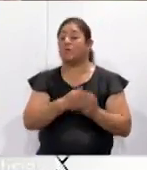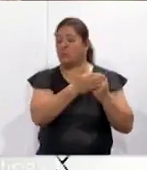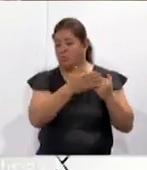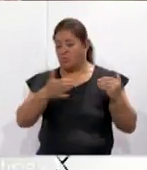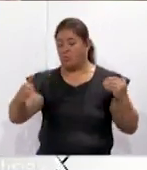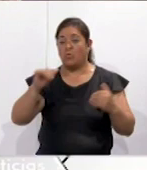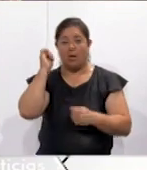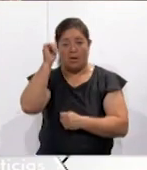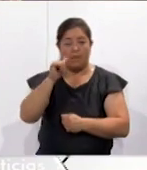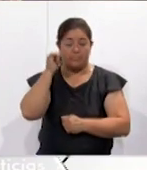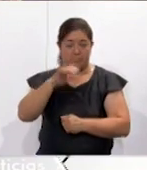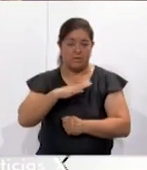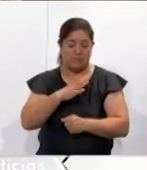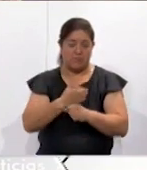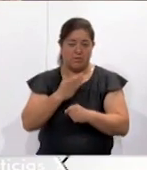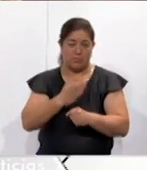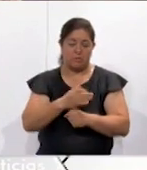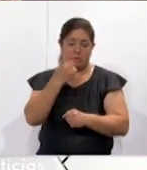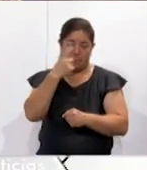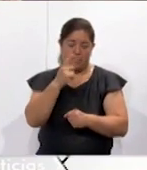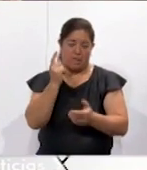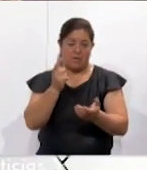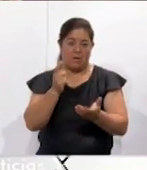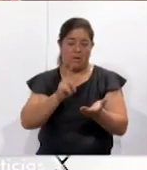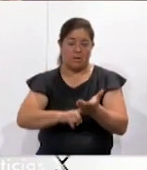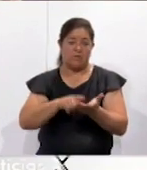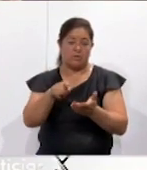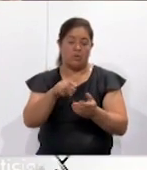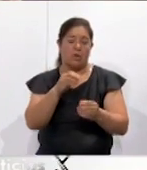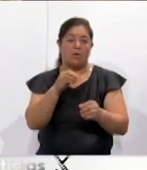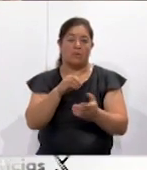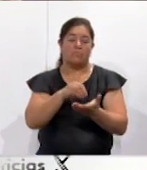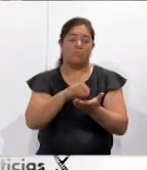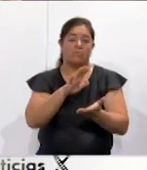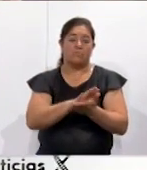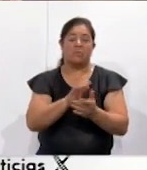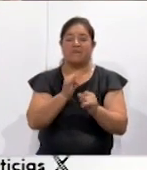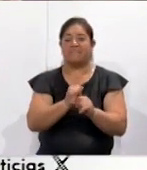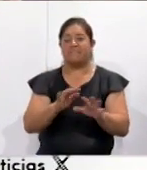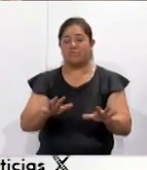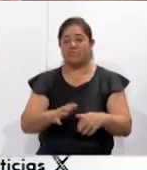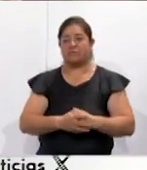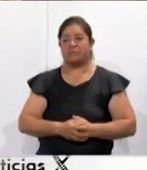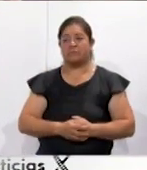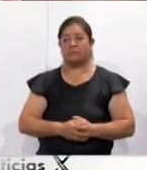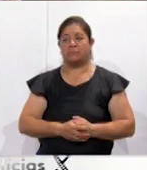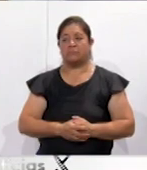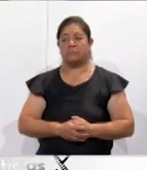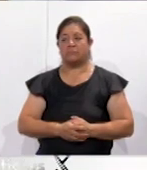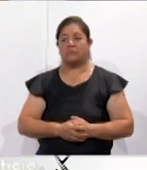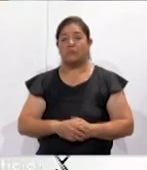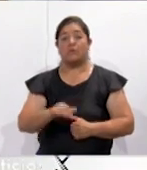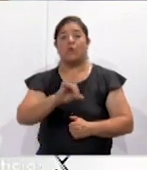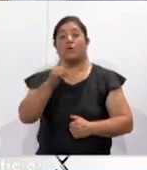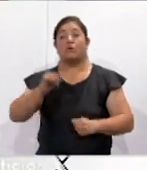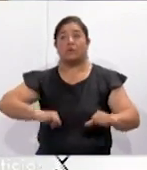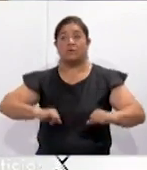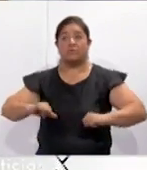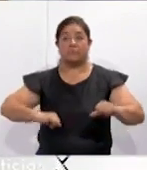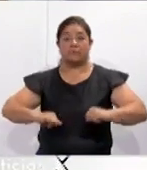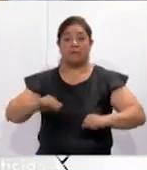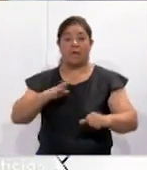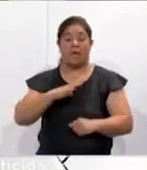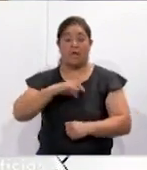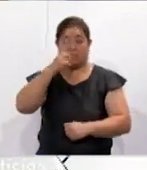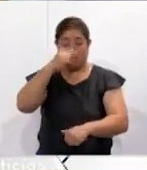este periodo para poder cargar o cumplir con esta obligación de carga de información pública. Además tenemos otra actividad para un